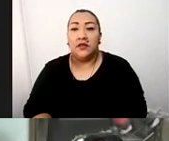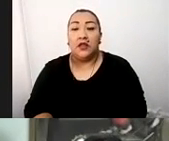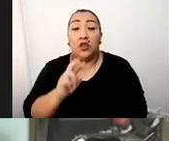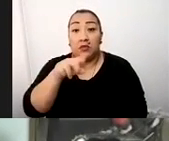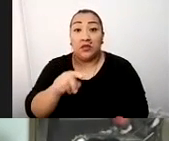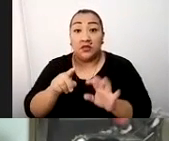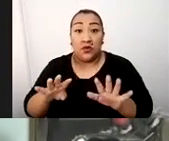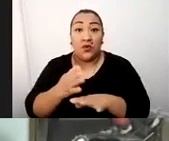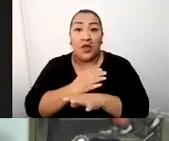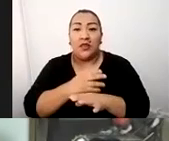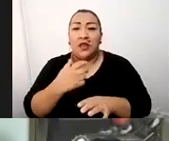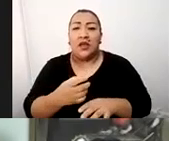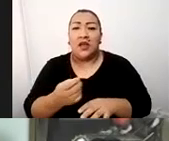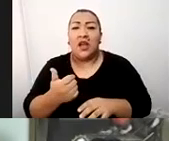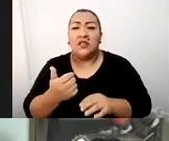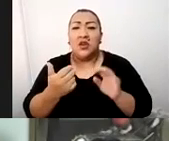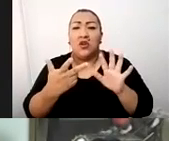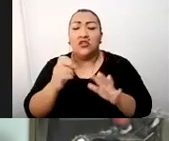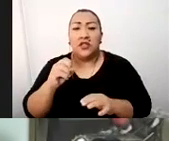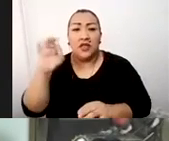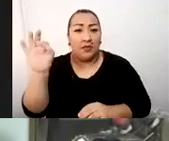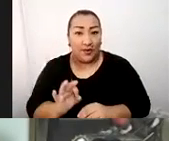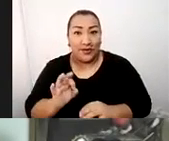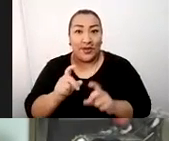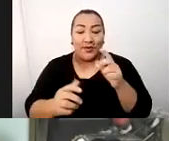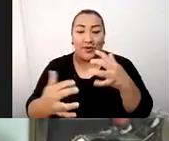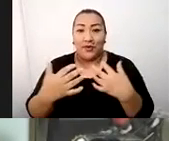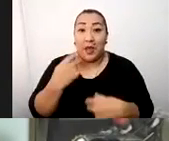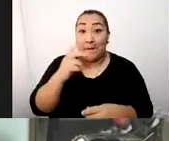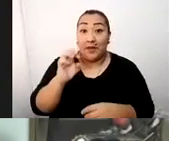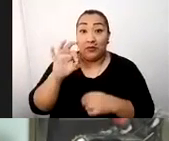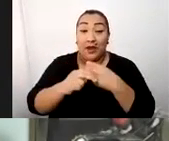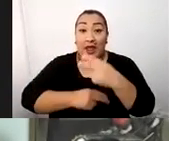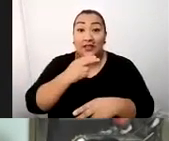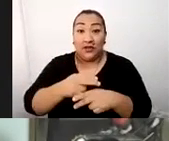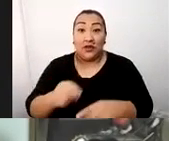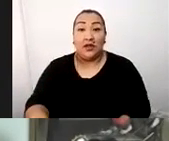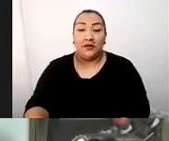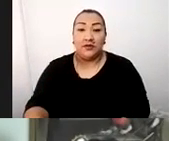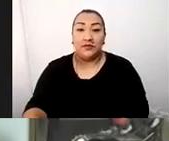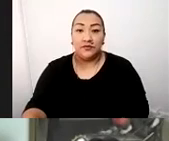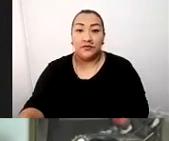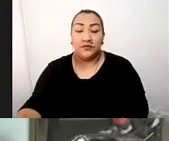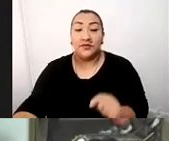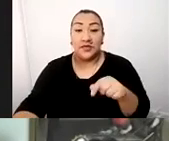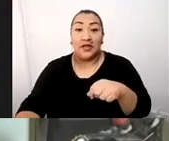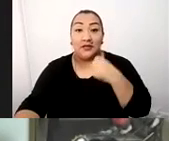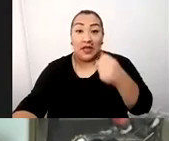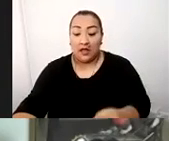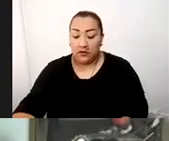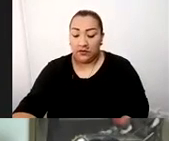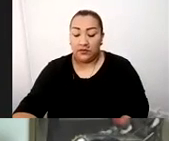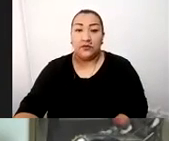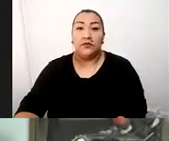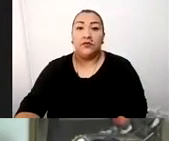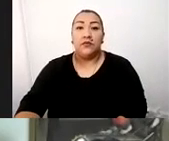nosotros el 80% de visitantes receptivo y el 20% nacional, para este año se ha invertido y el 20